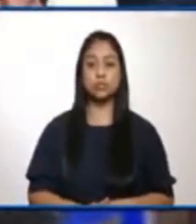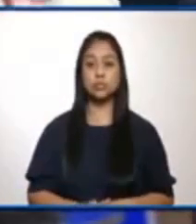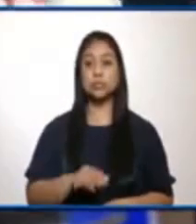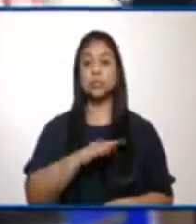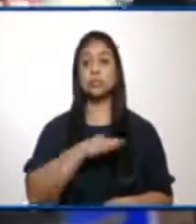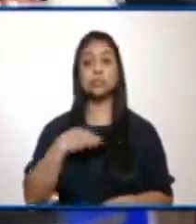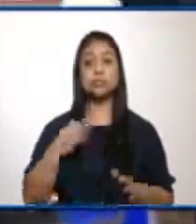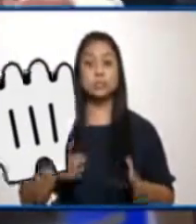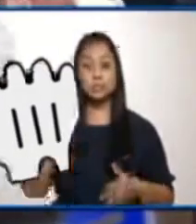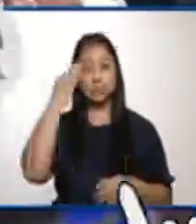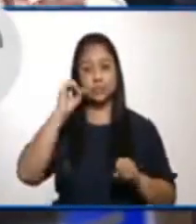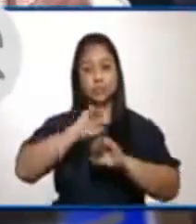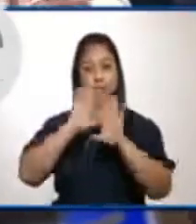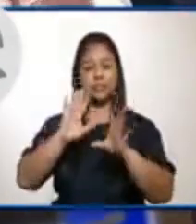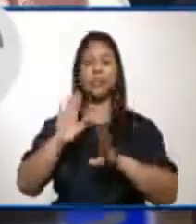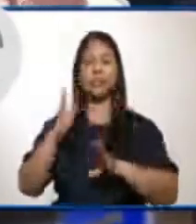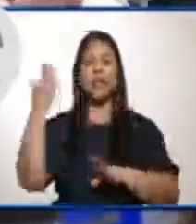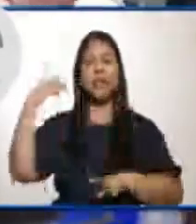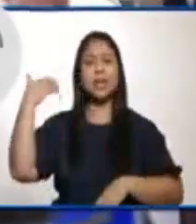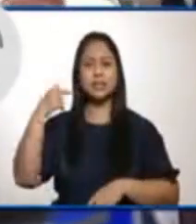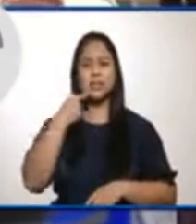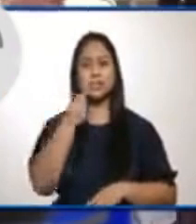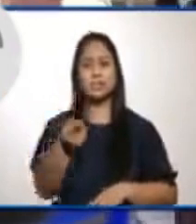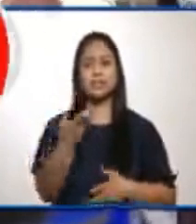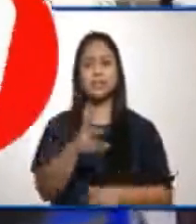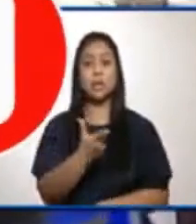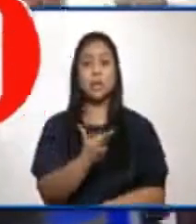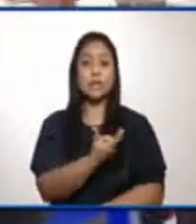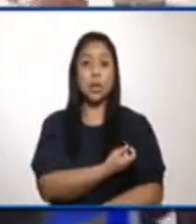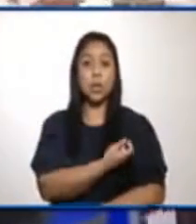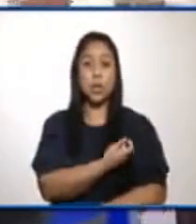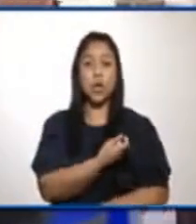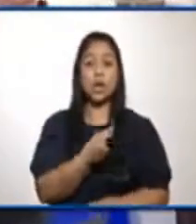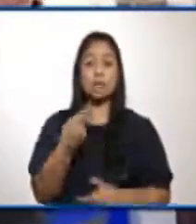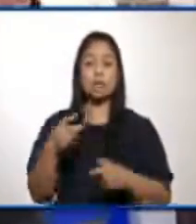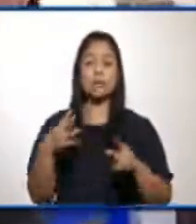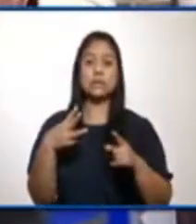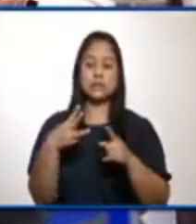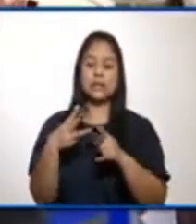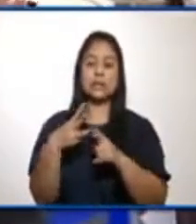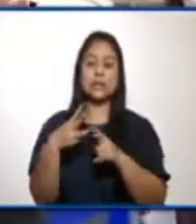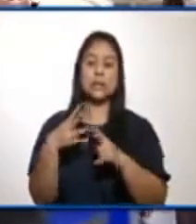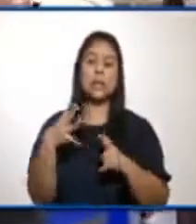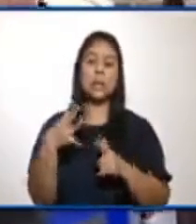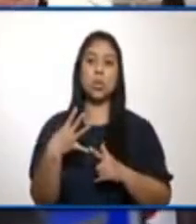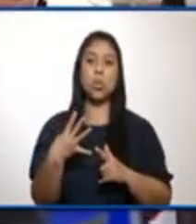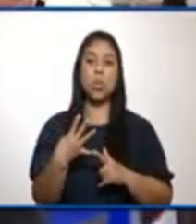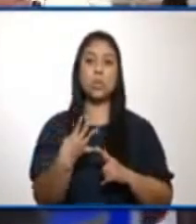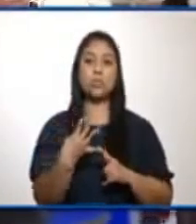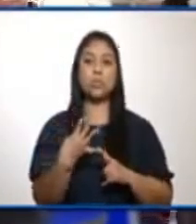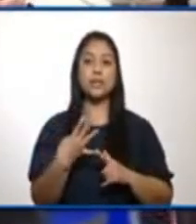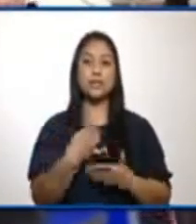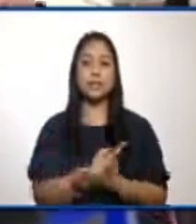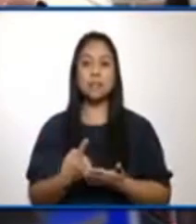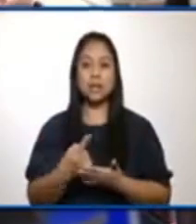Ministra, buenos días. En ocasiones anteriores se había mencionado que la vacuna va a entrar en la tercera y cuarta semana de febrero. Estamos iniciando la tercera